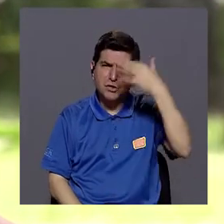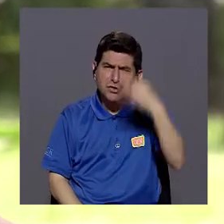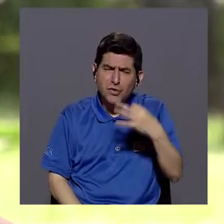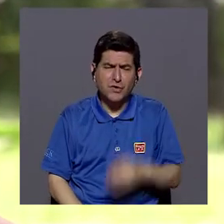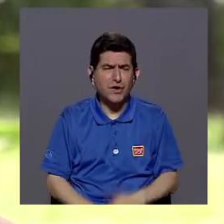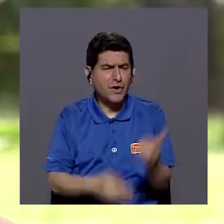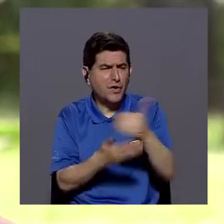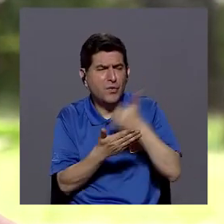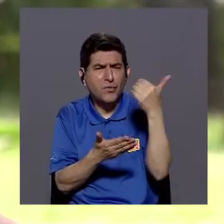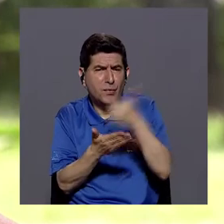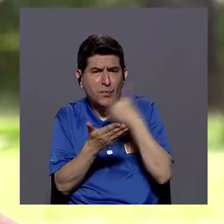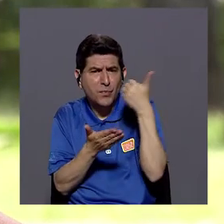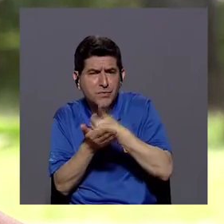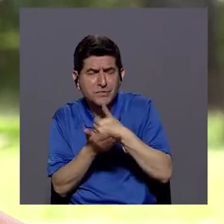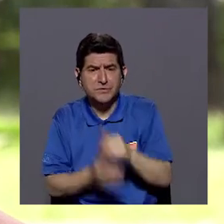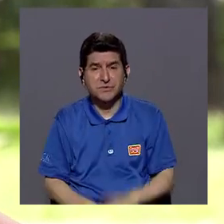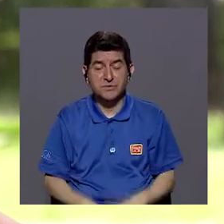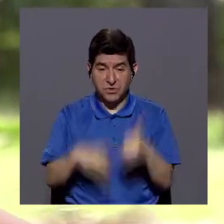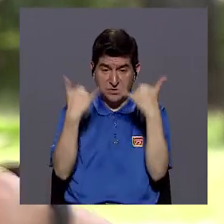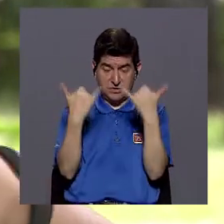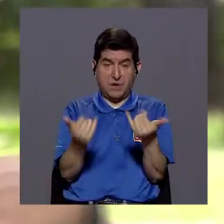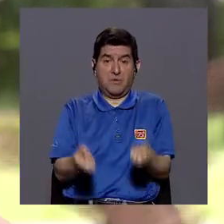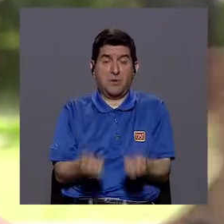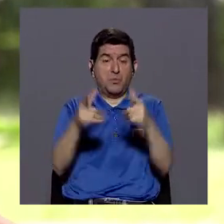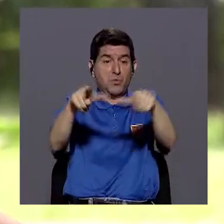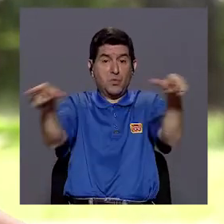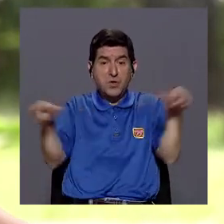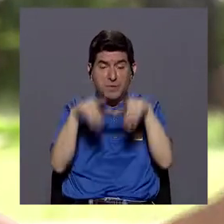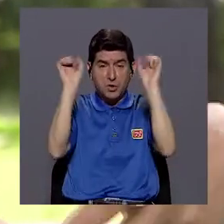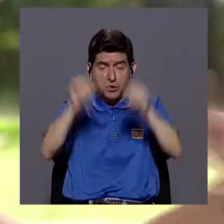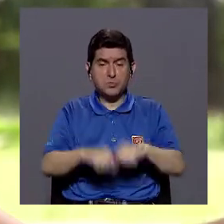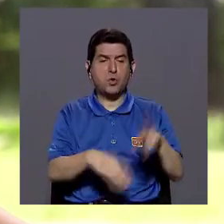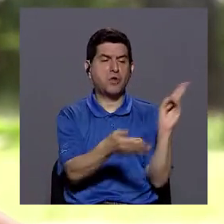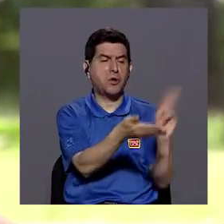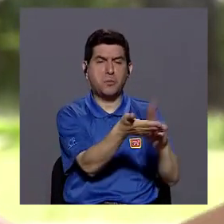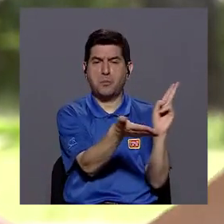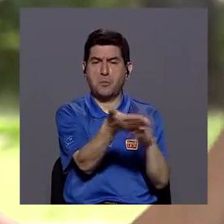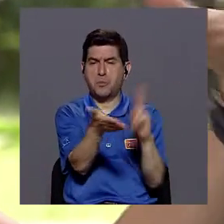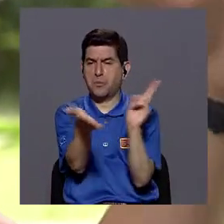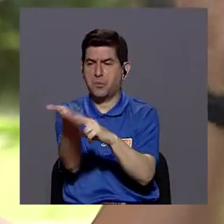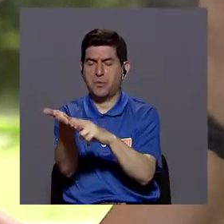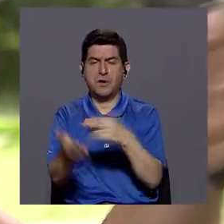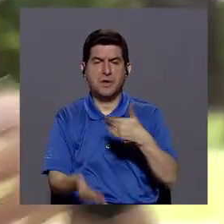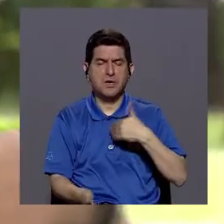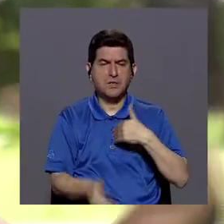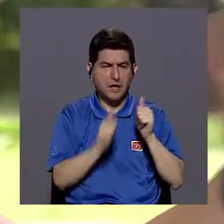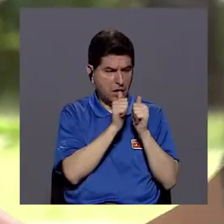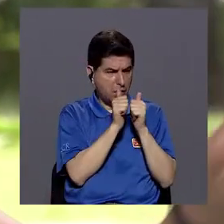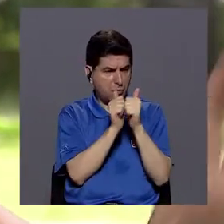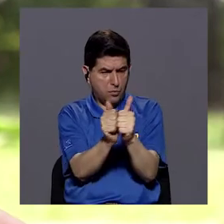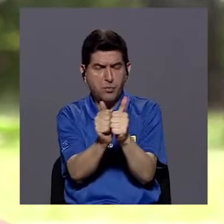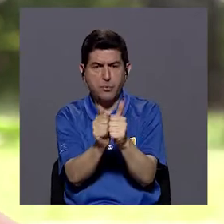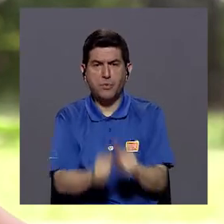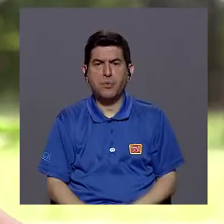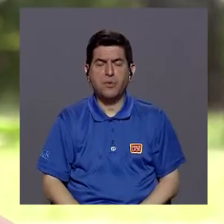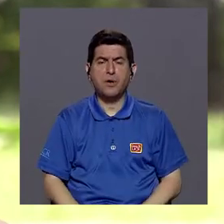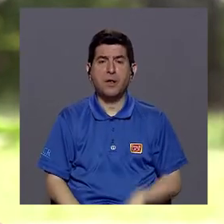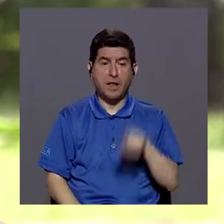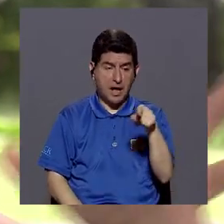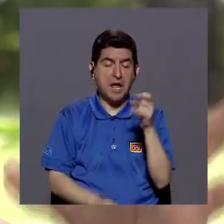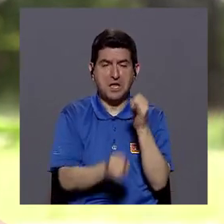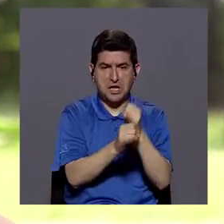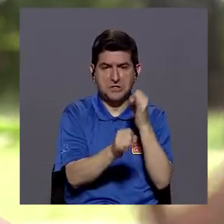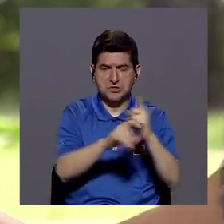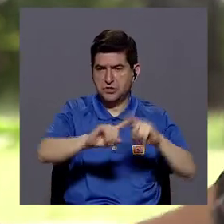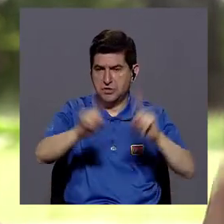que los recursos, porque ahora existen muchos lugares donde poderlos matricular y tener un acompañamiento, ¿verdad?, institucional